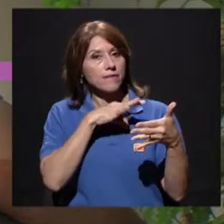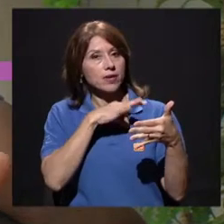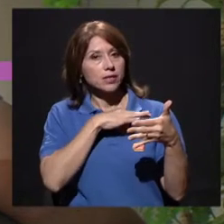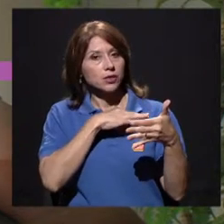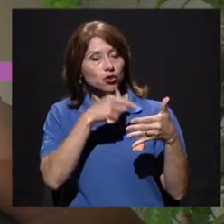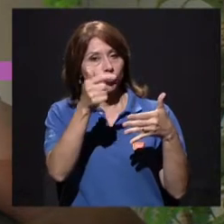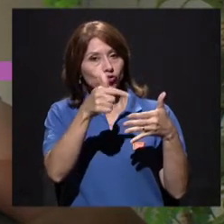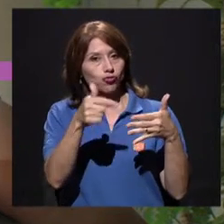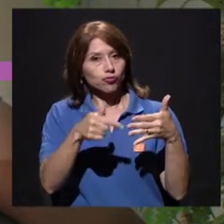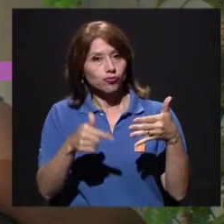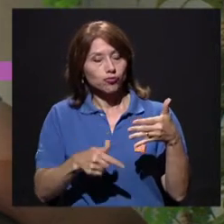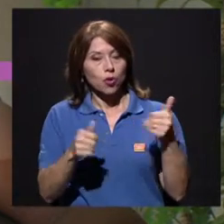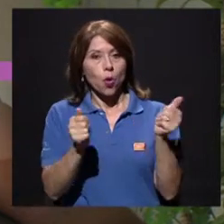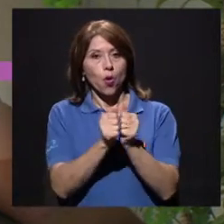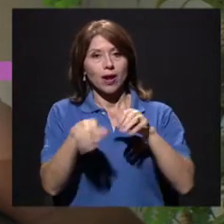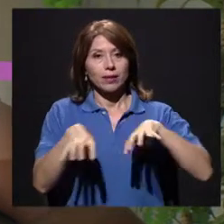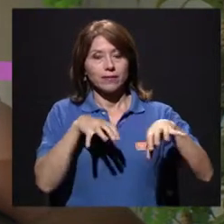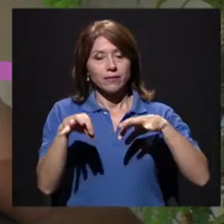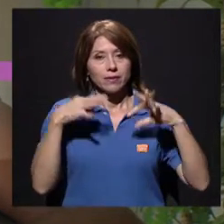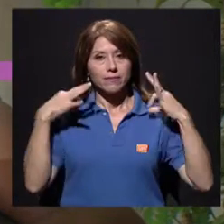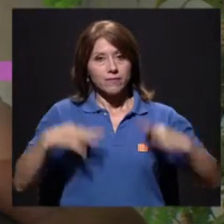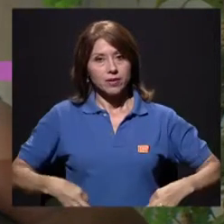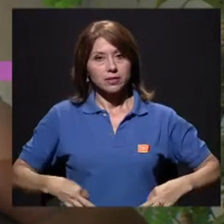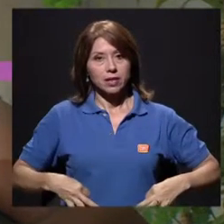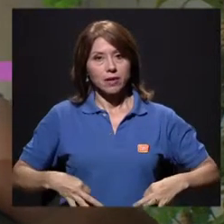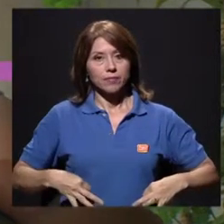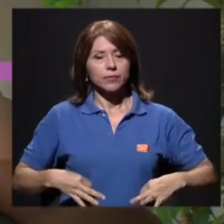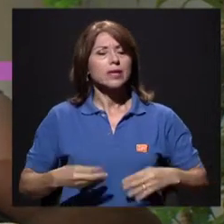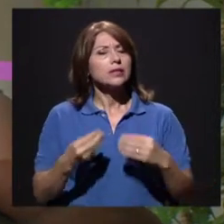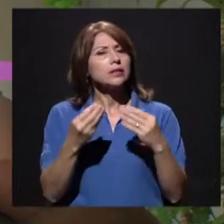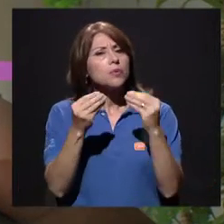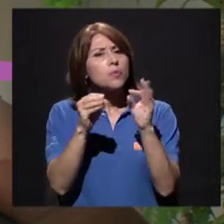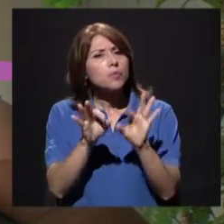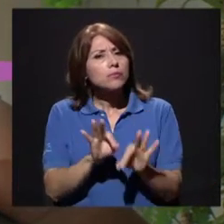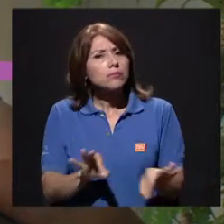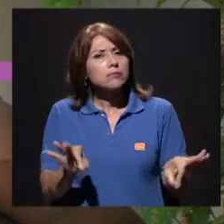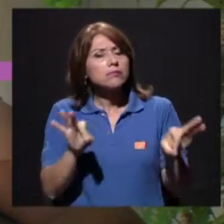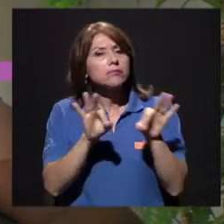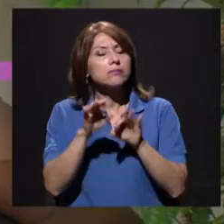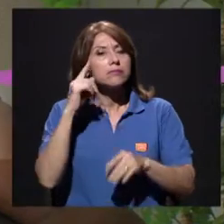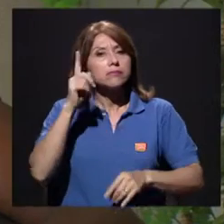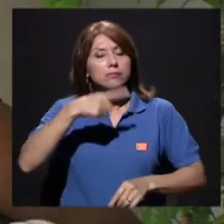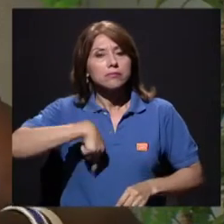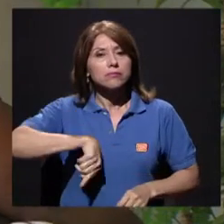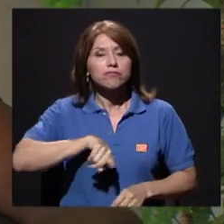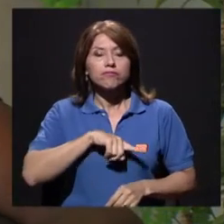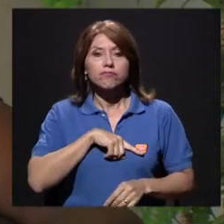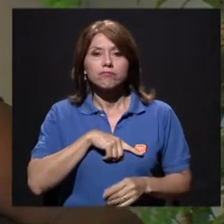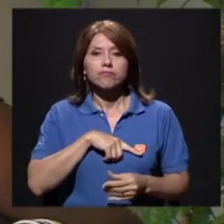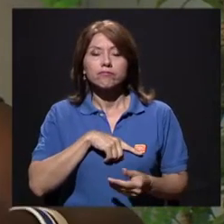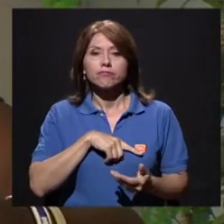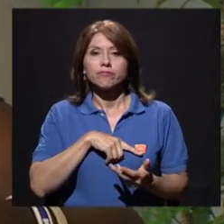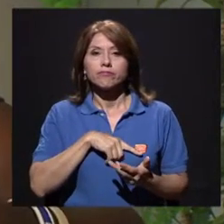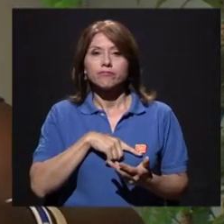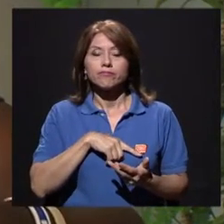que conlleva la actividad física, ¿verdad? Entonces, es muy muy importante para nosotros poder